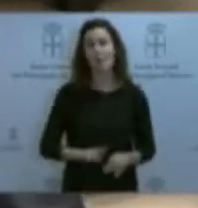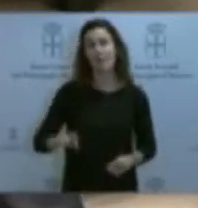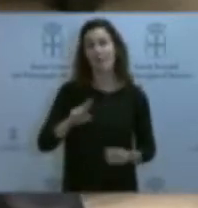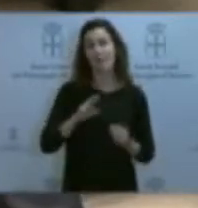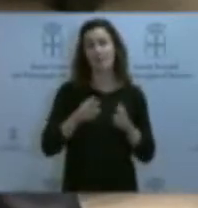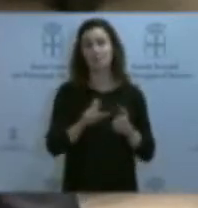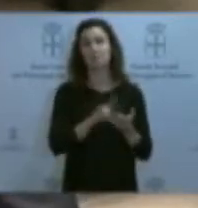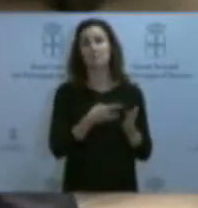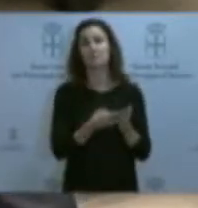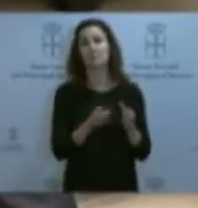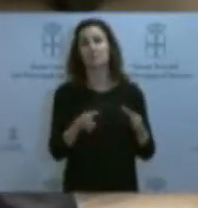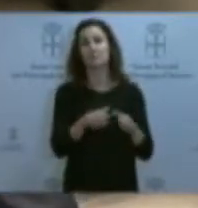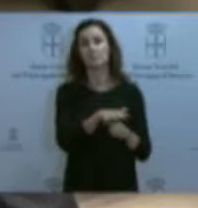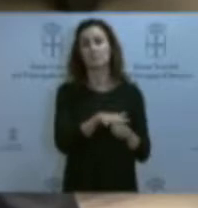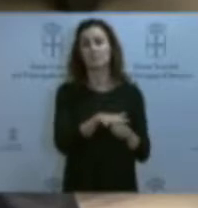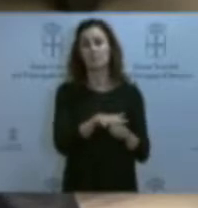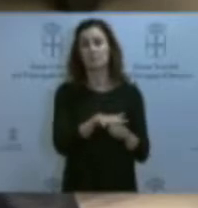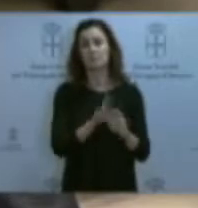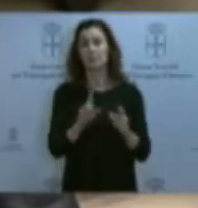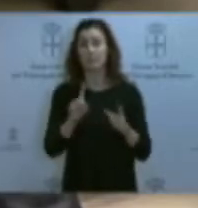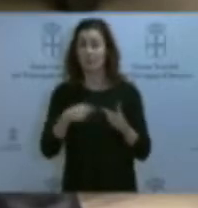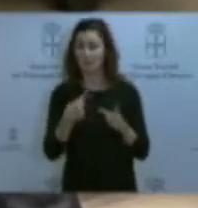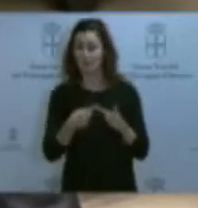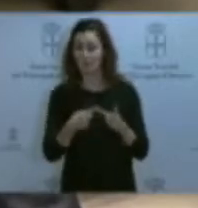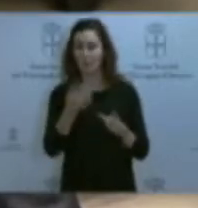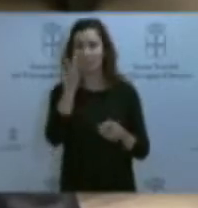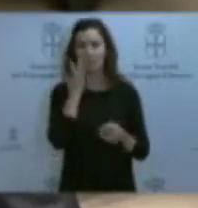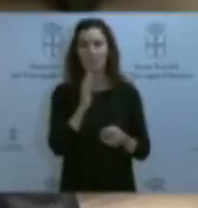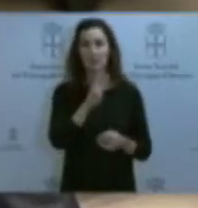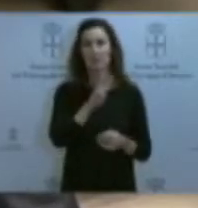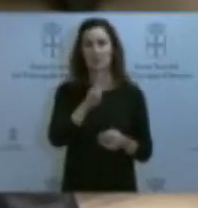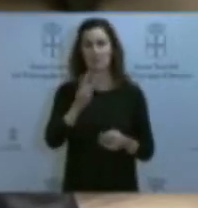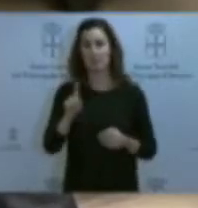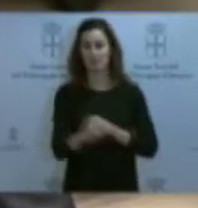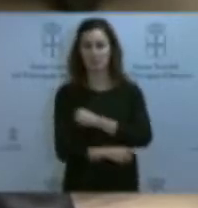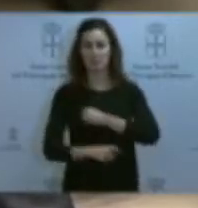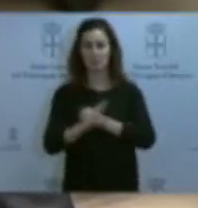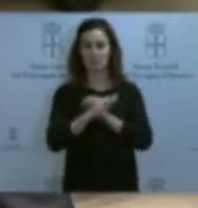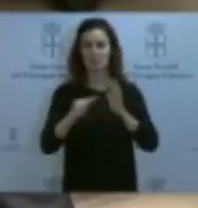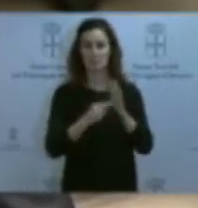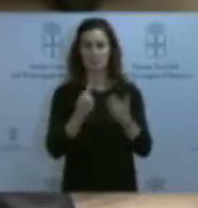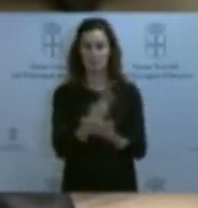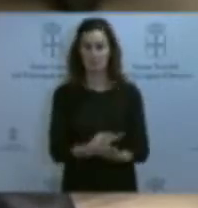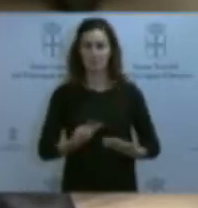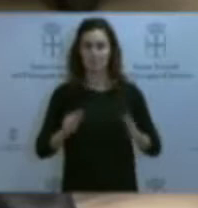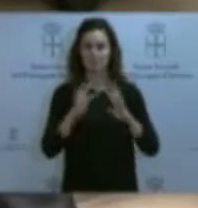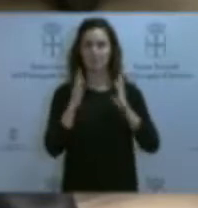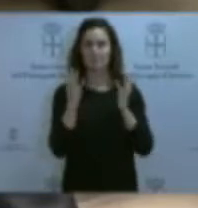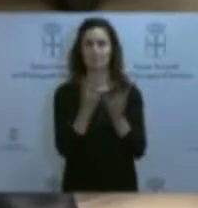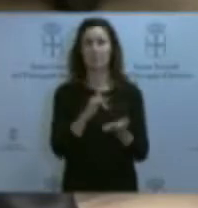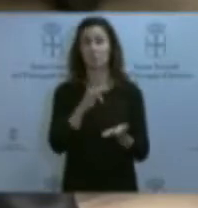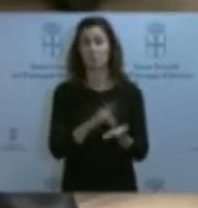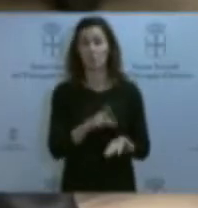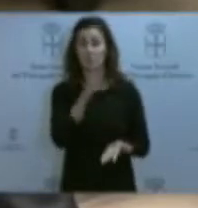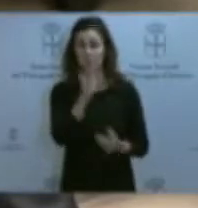técnica. Y el día 31 de agosto de 2017, en el Consejo celebrado a tal efecto,